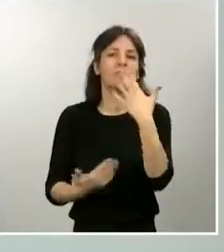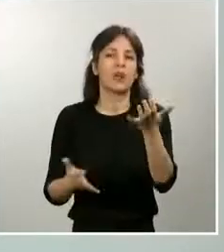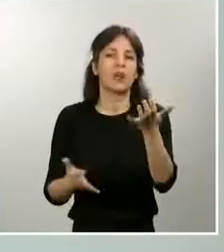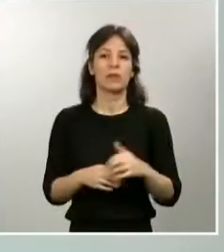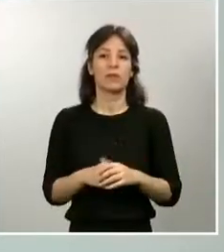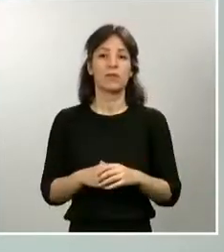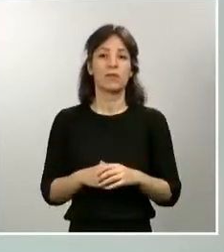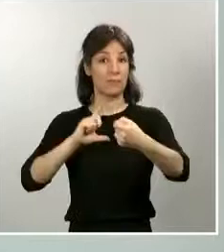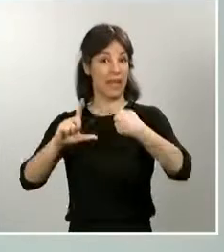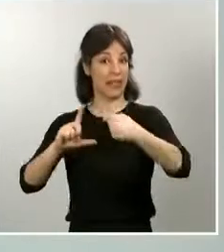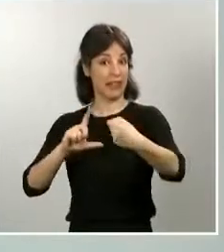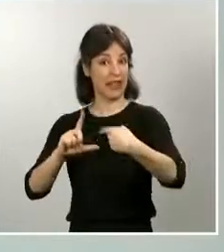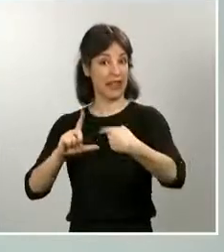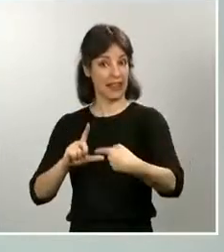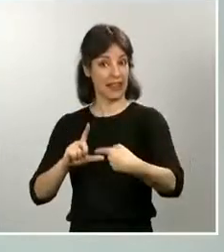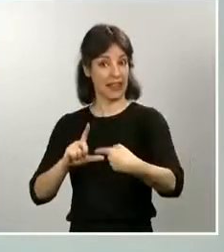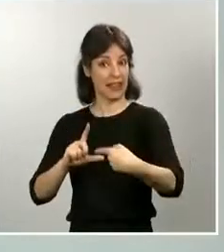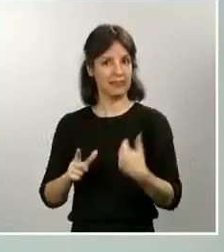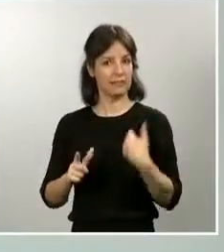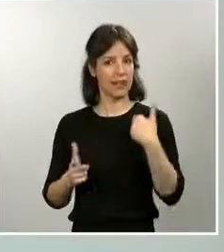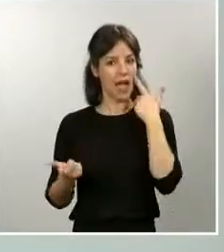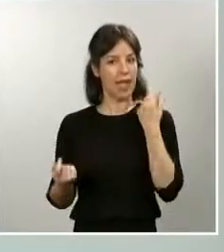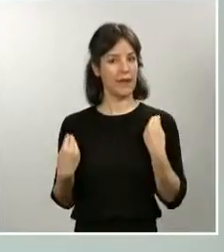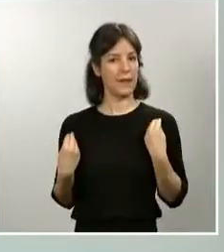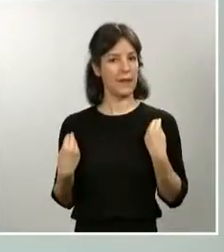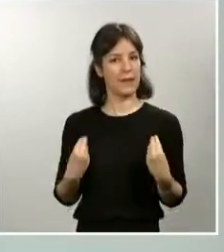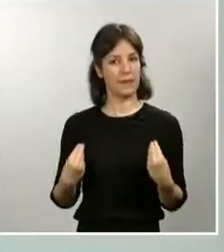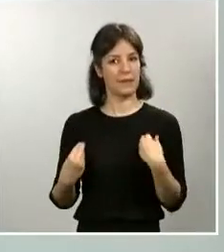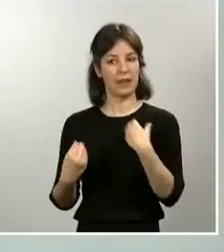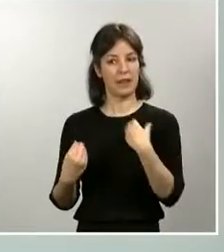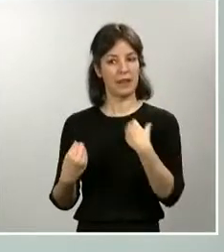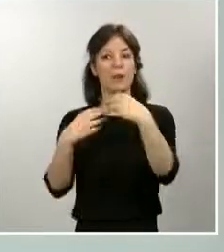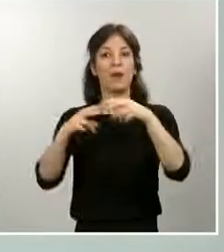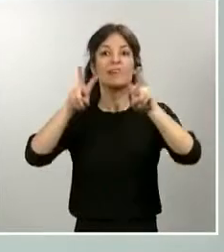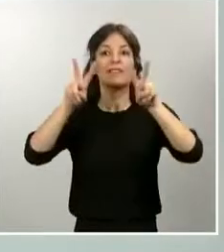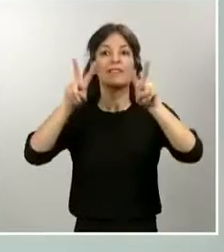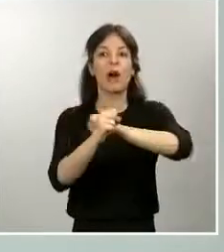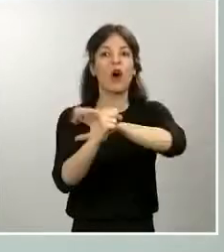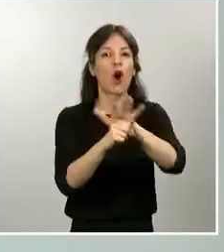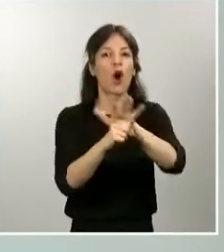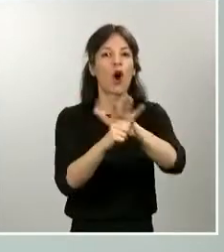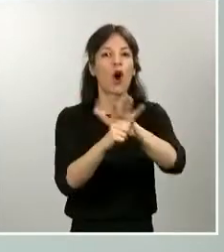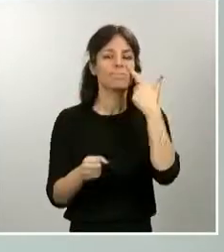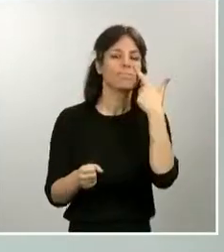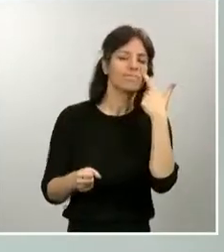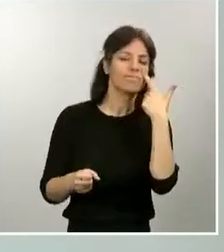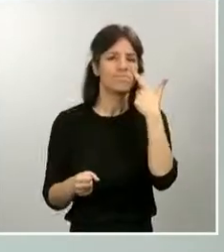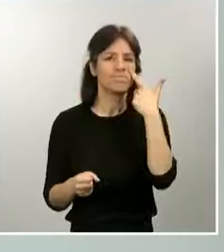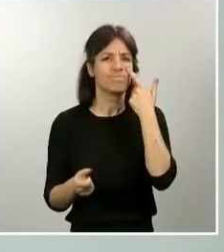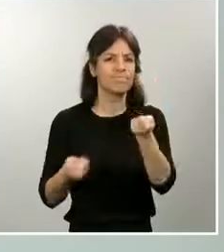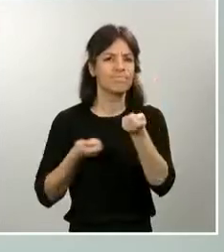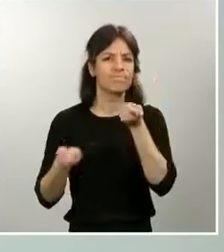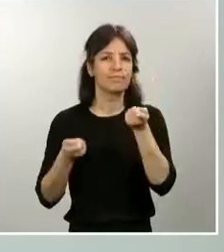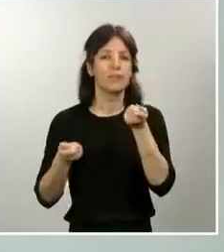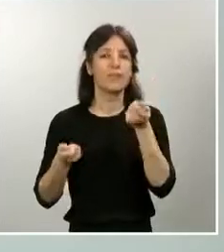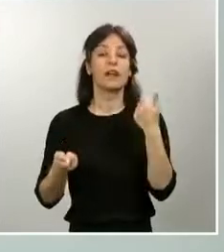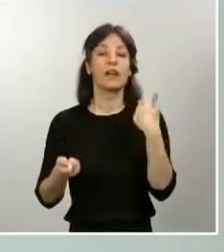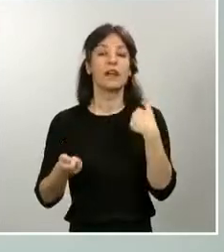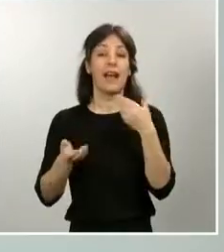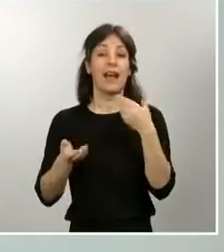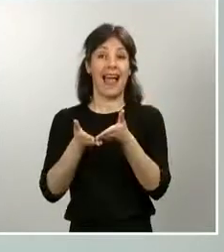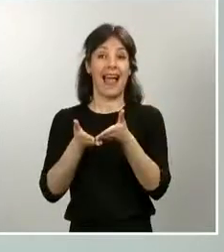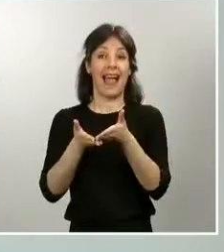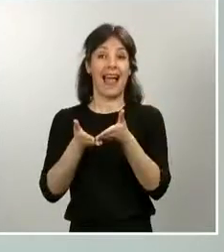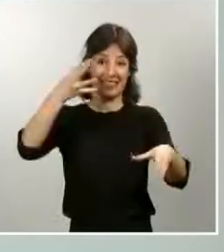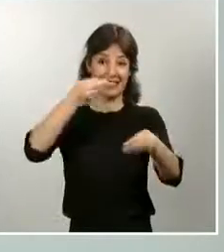electrónicos e información recibida con el tema del COVID-19 y evite abrir los archivos adjuntos que contienen,